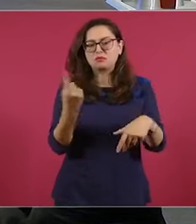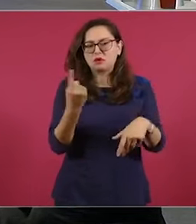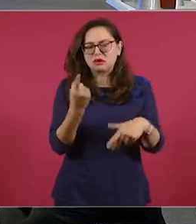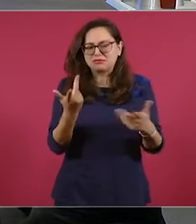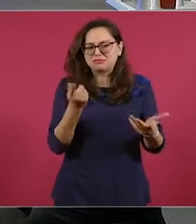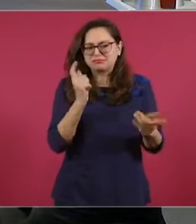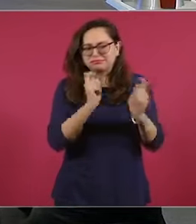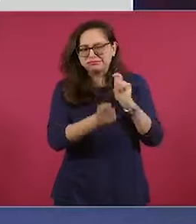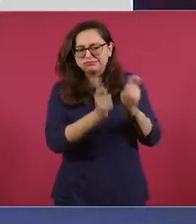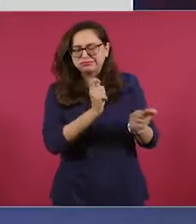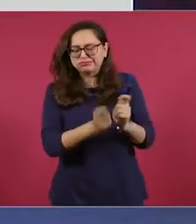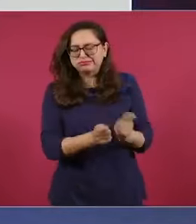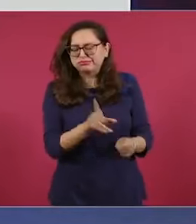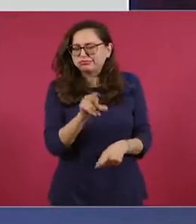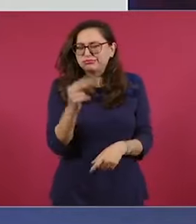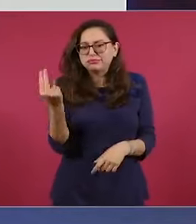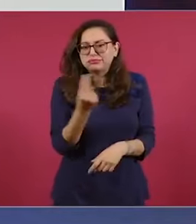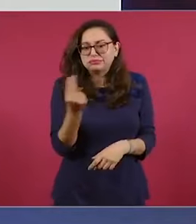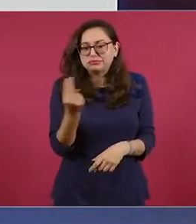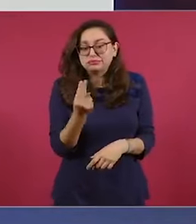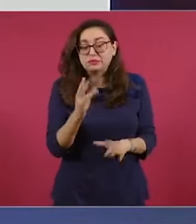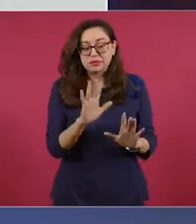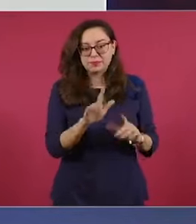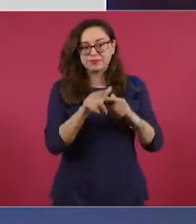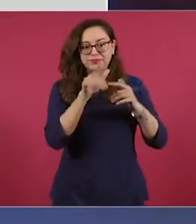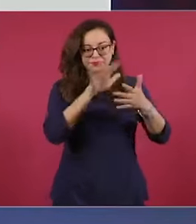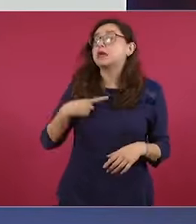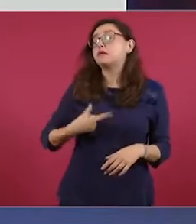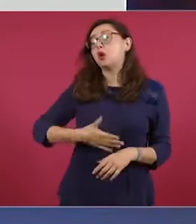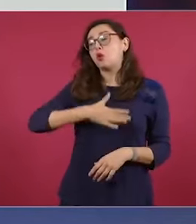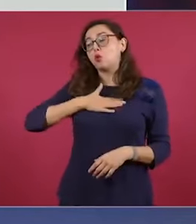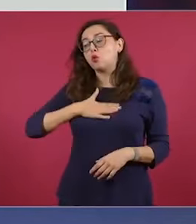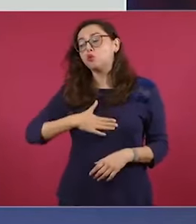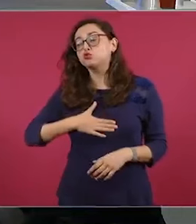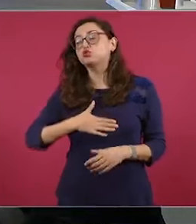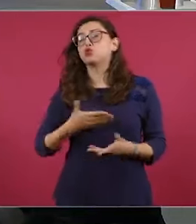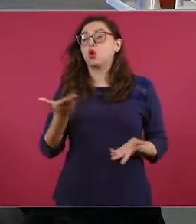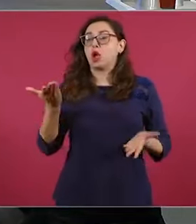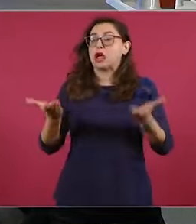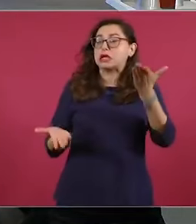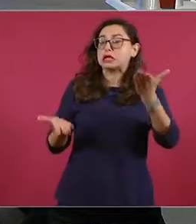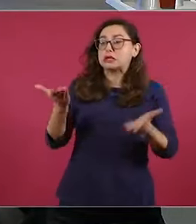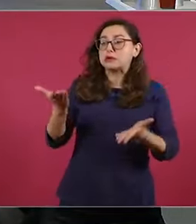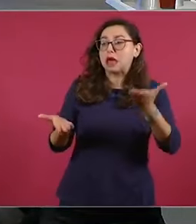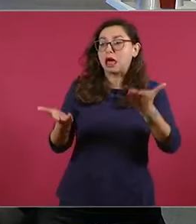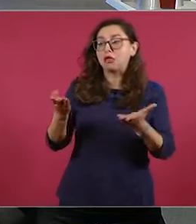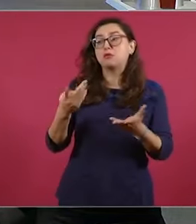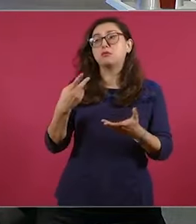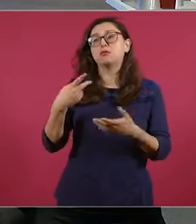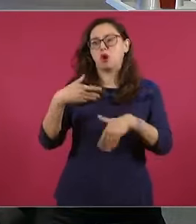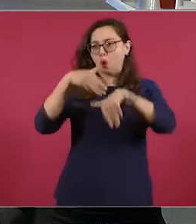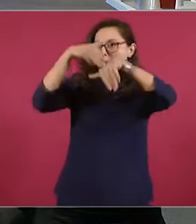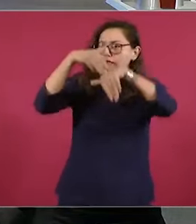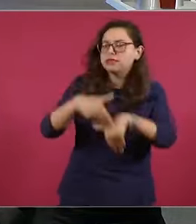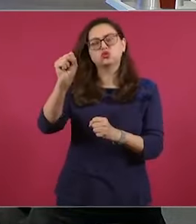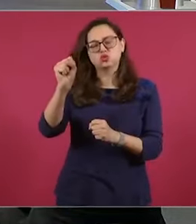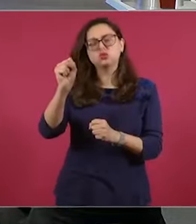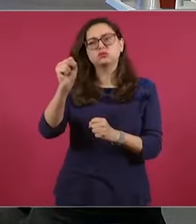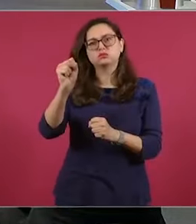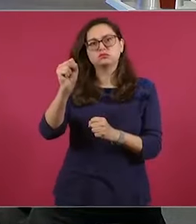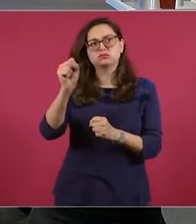Justa, equilibrada y apegada a la Constitución. ¿Cómo? Si así lo tienen que hacer, apegado a la Constitución,